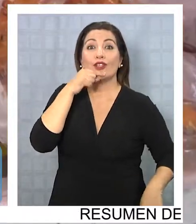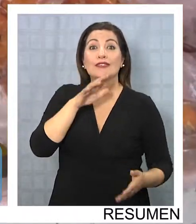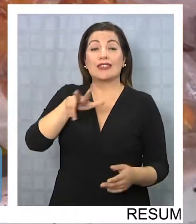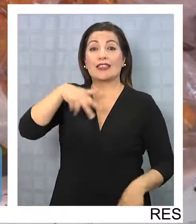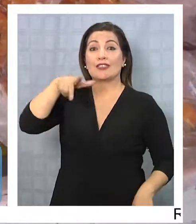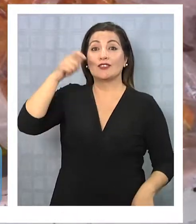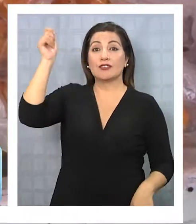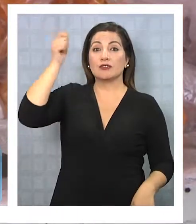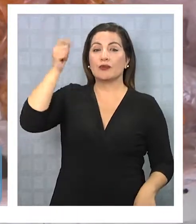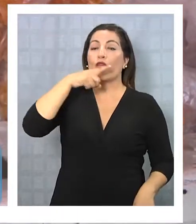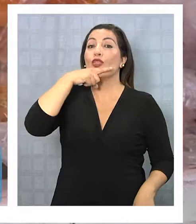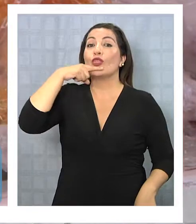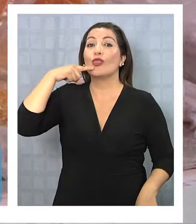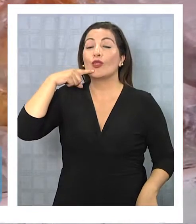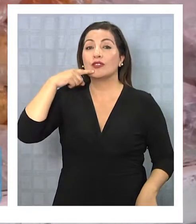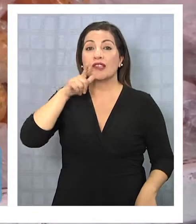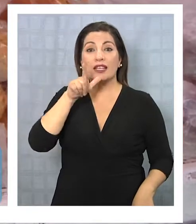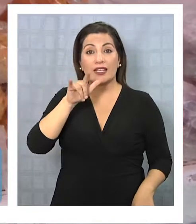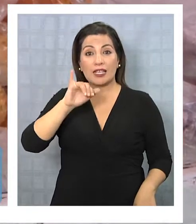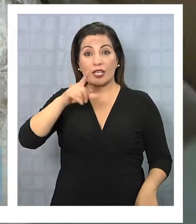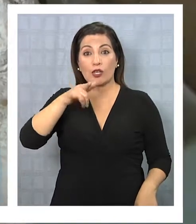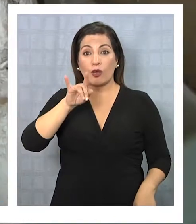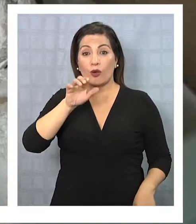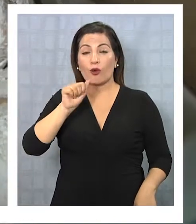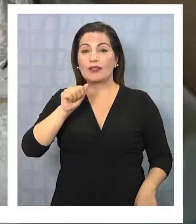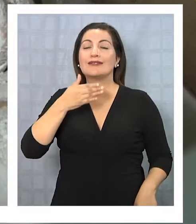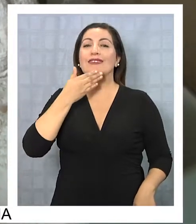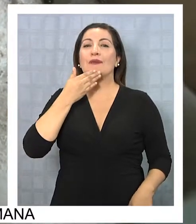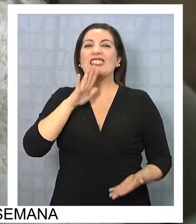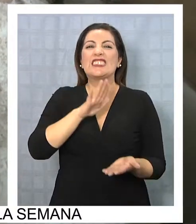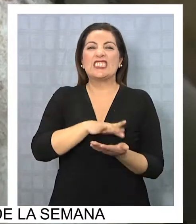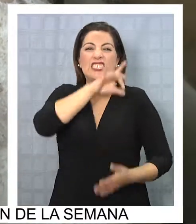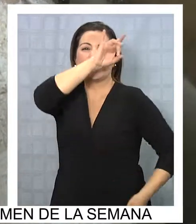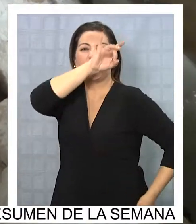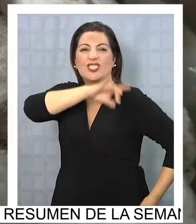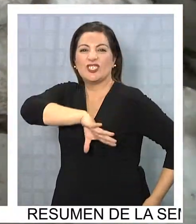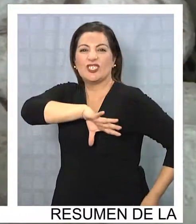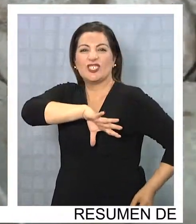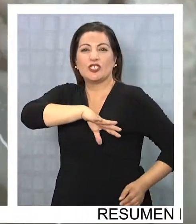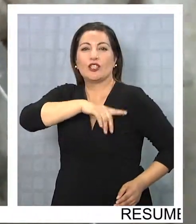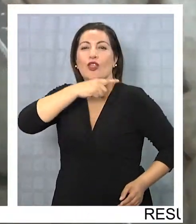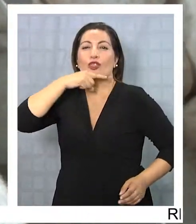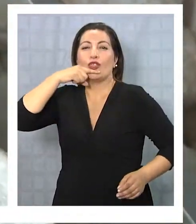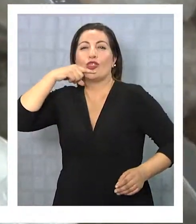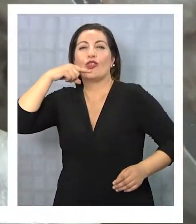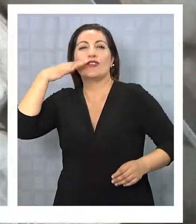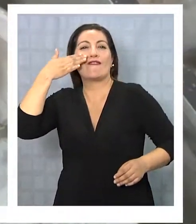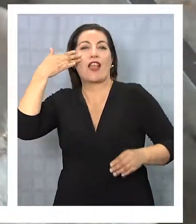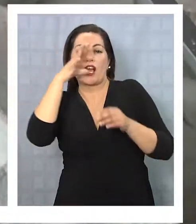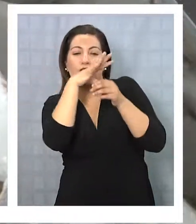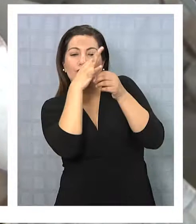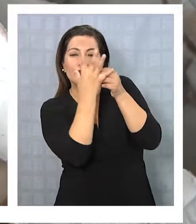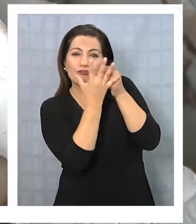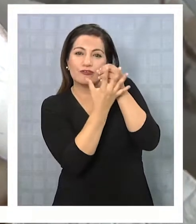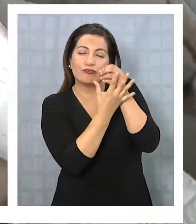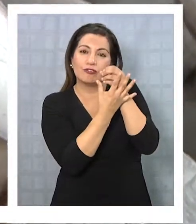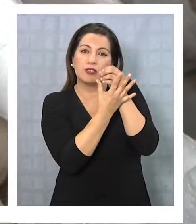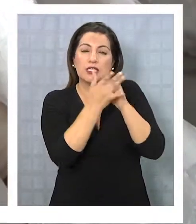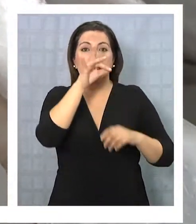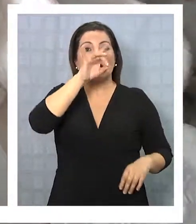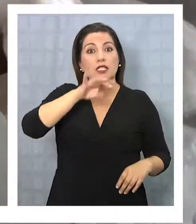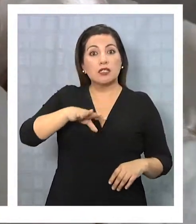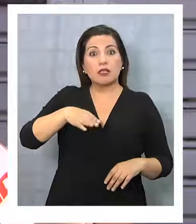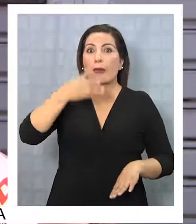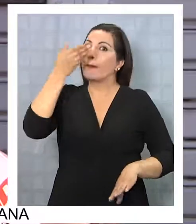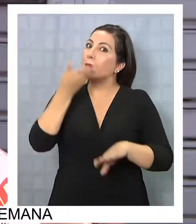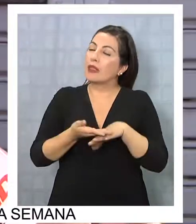con los típicos dulces de la ligua y el famoso chilenito con su baño de merengue. El chilenito en este tiempo es